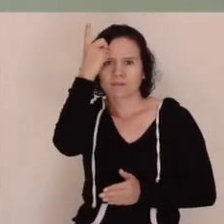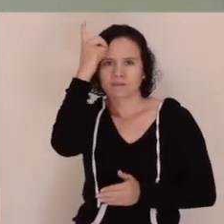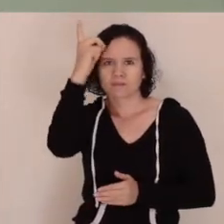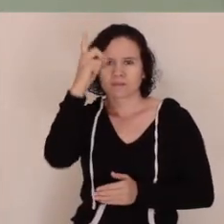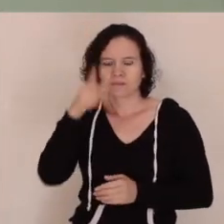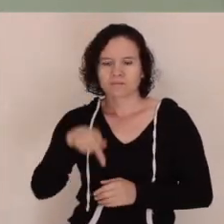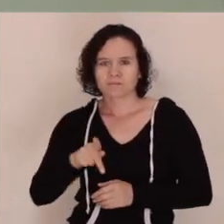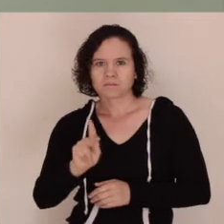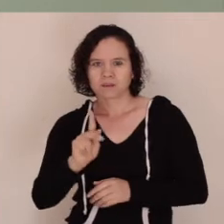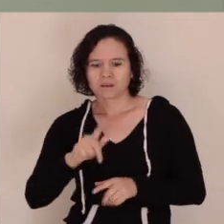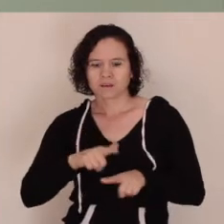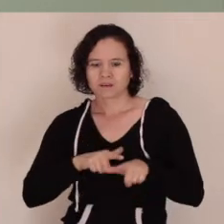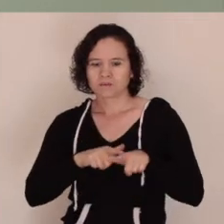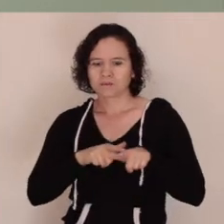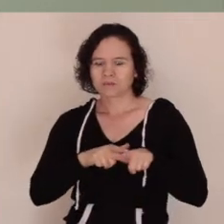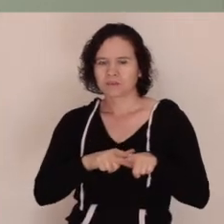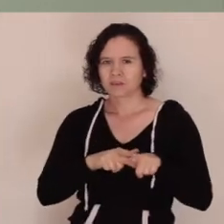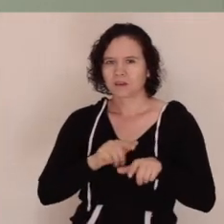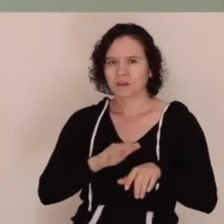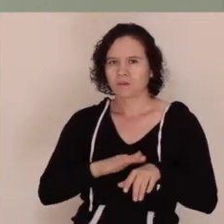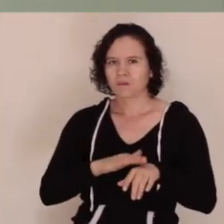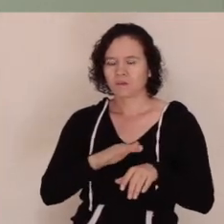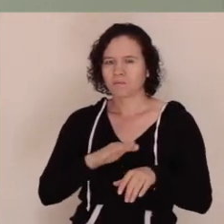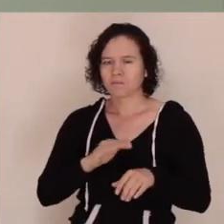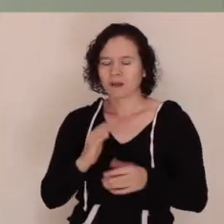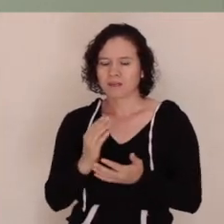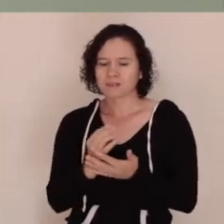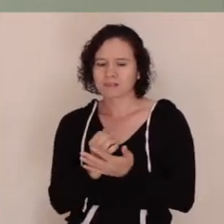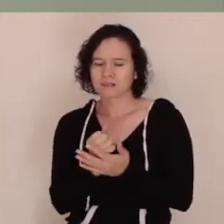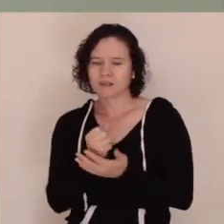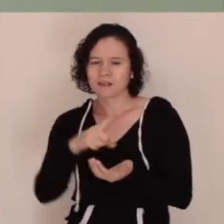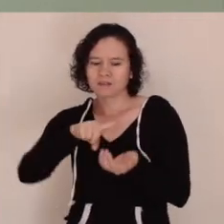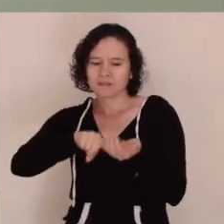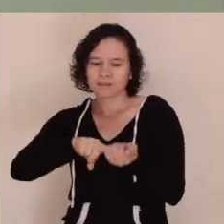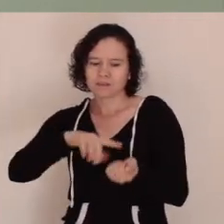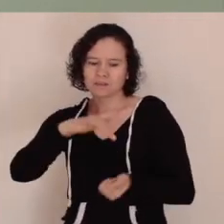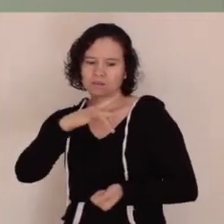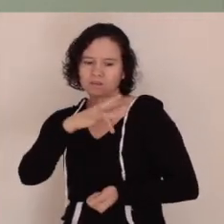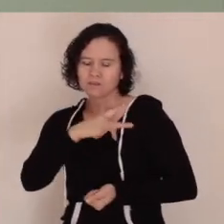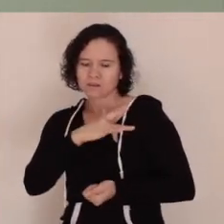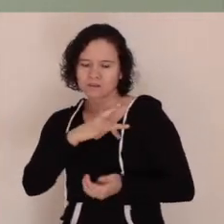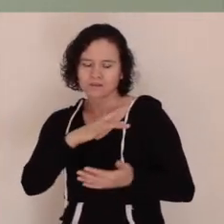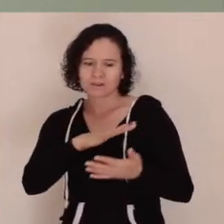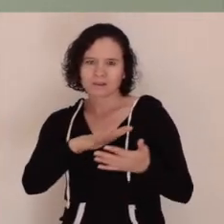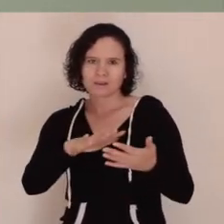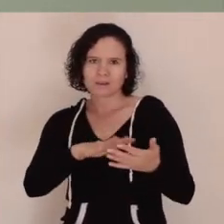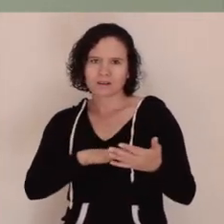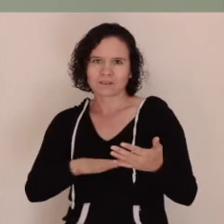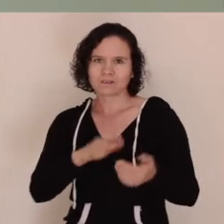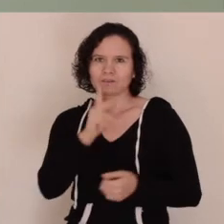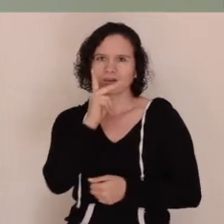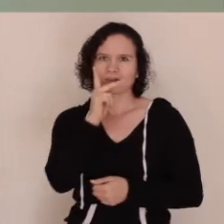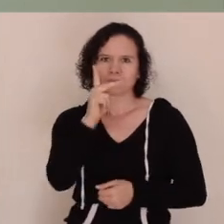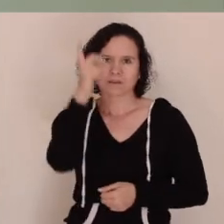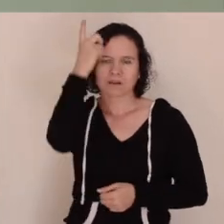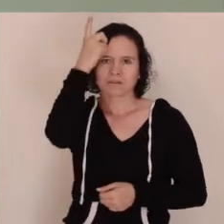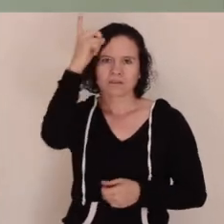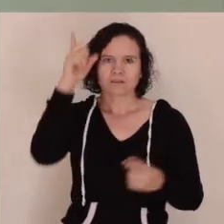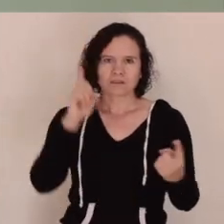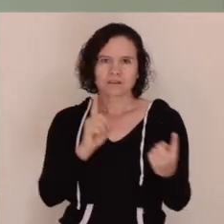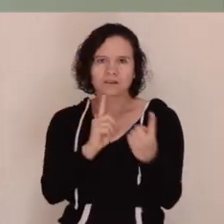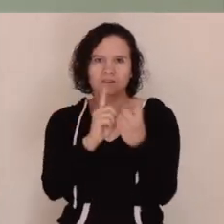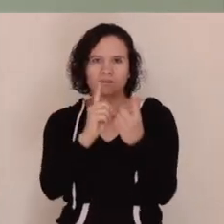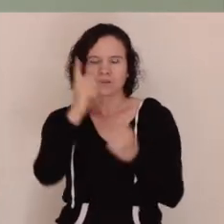Biblia, pero continúa con mayor fervor nuestro corazón a través de la lectura, de la meditación, el